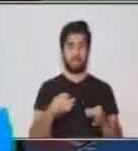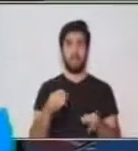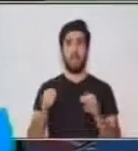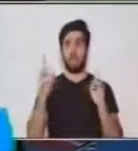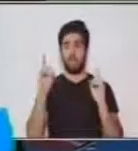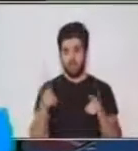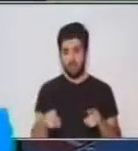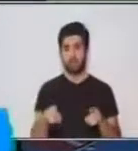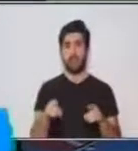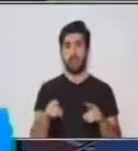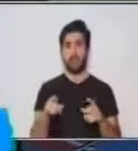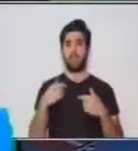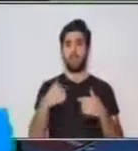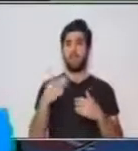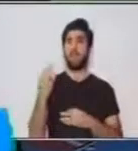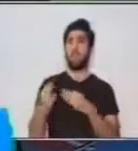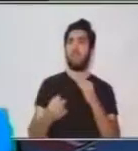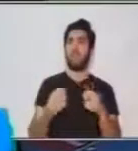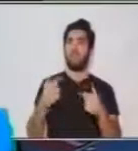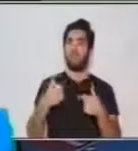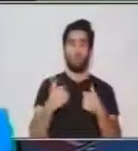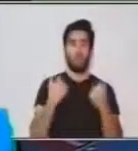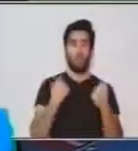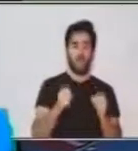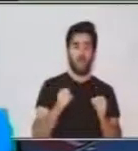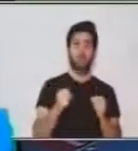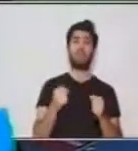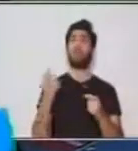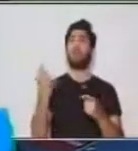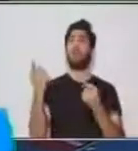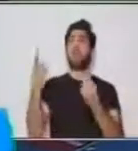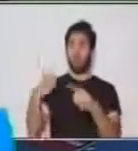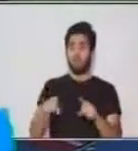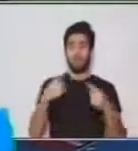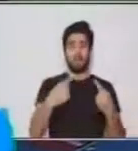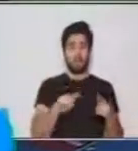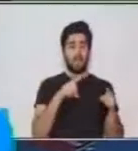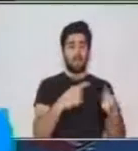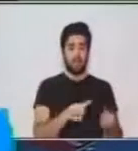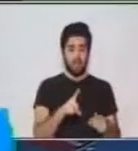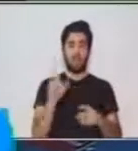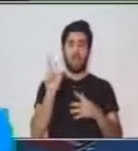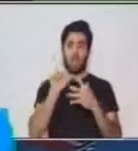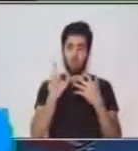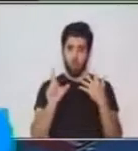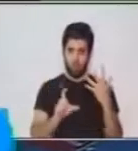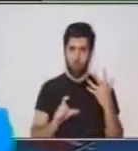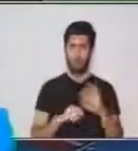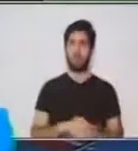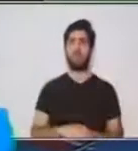mis acciones o los hechos que están sucediendo.